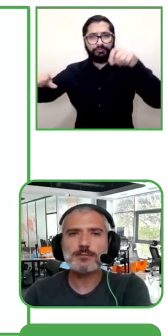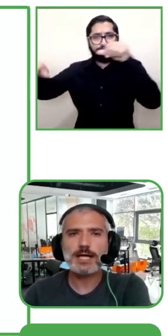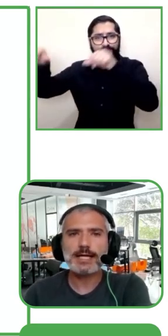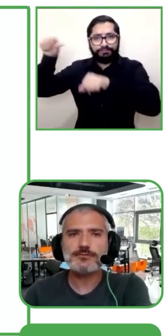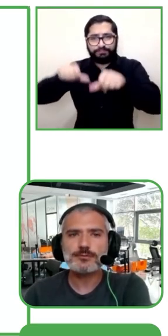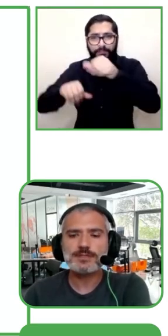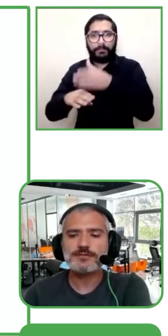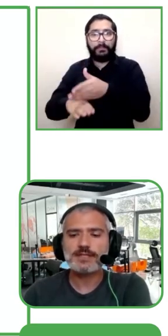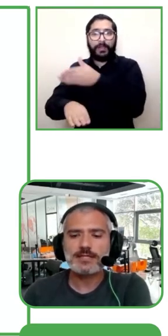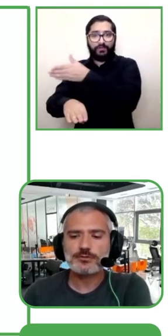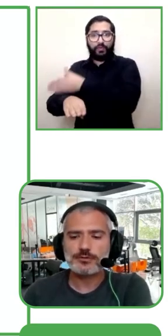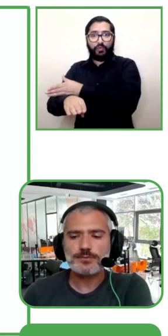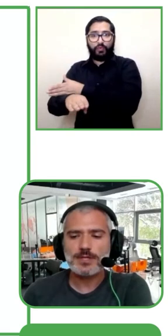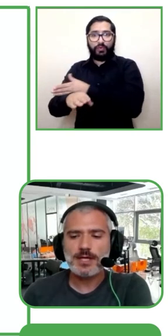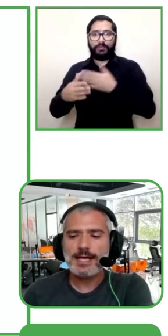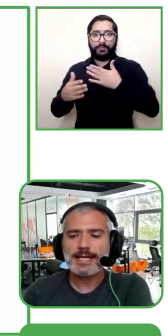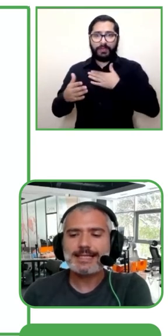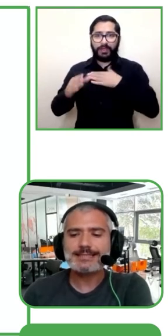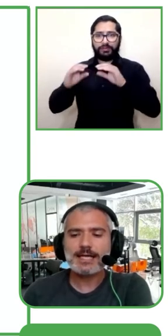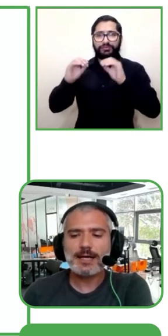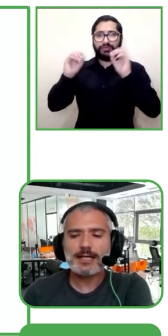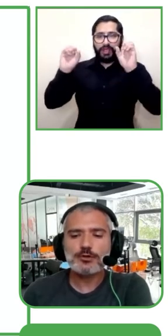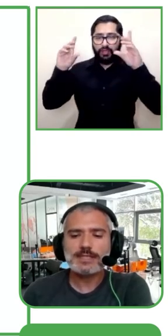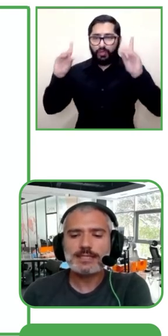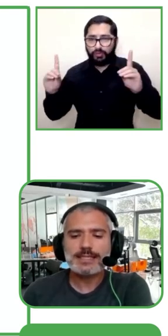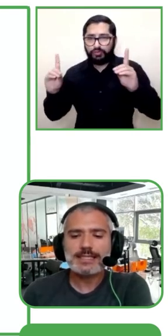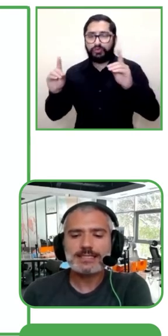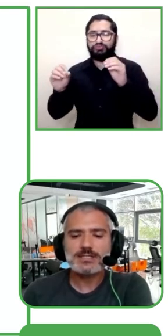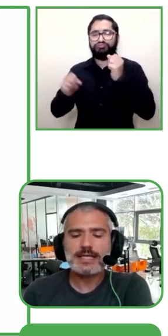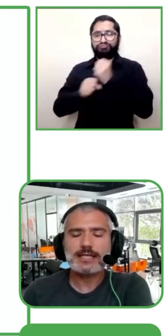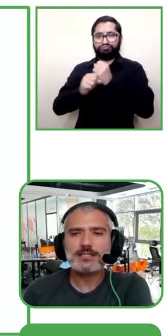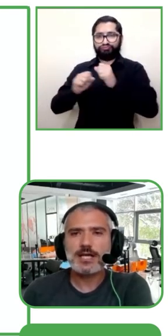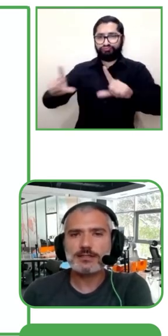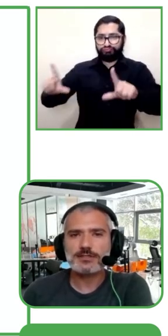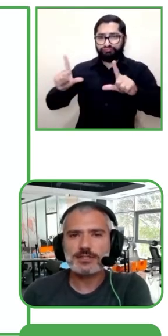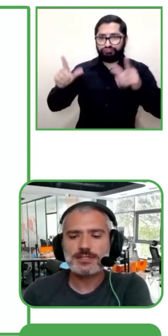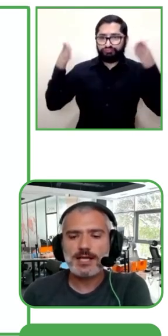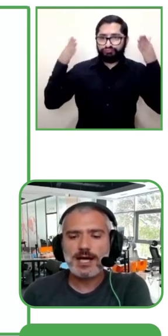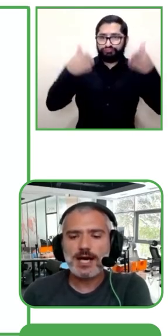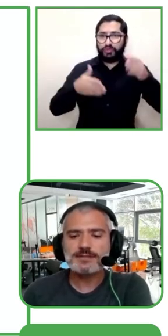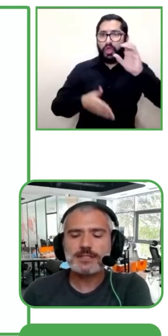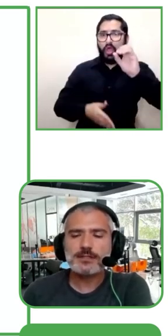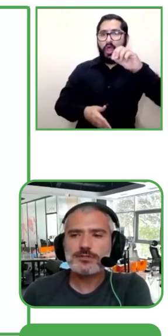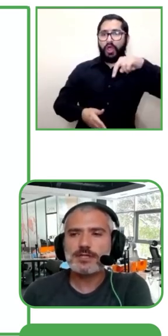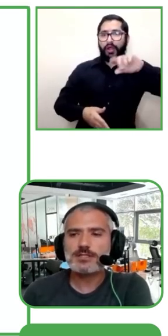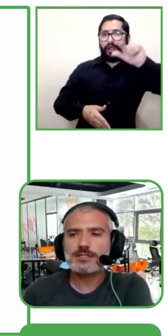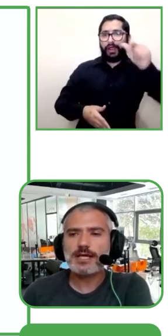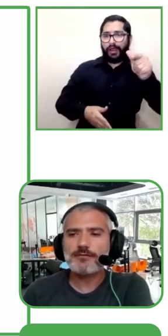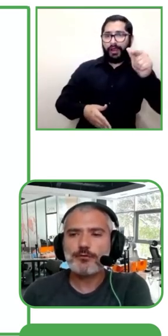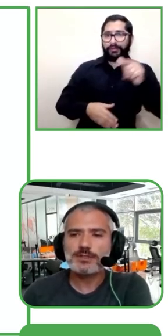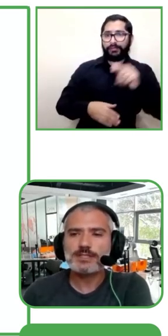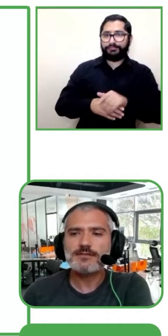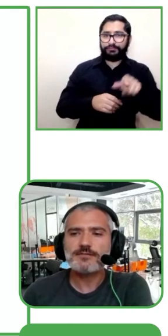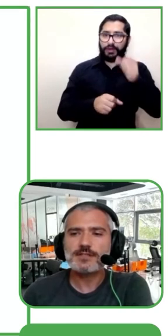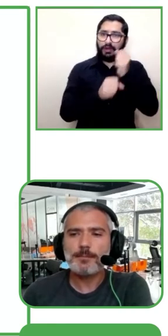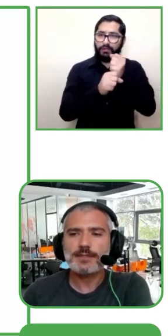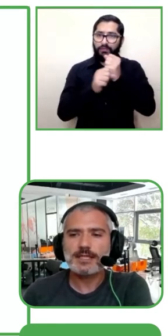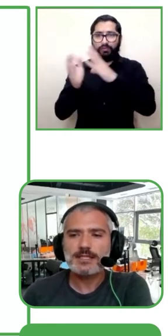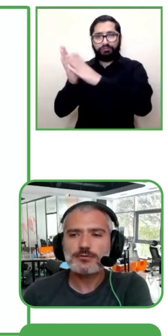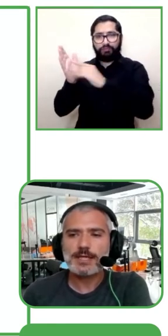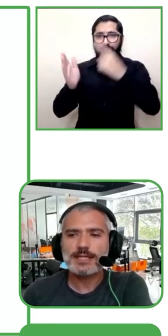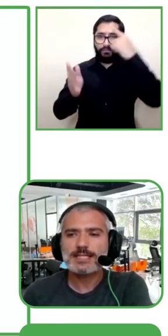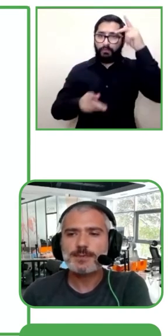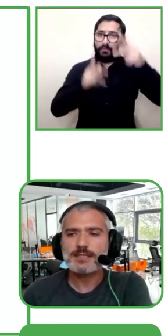ONG que trabajaba con modelos para personas con discapacidad visual que analizaba sus necesidades y desafíos